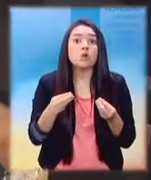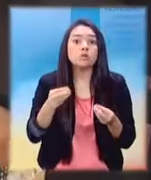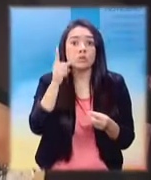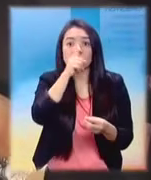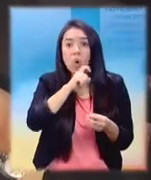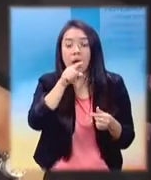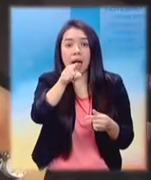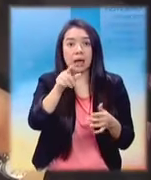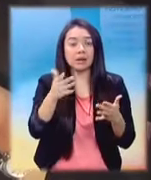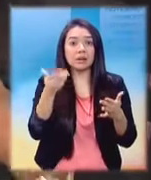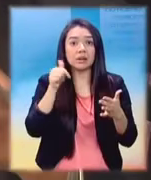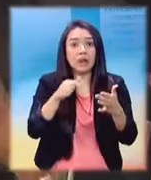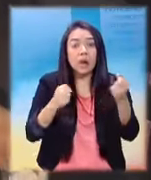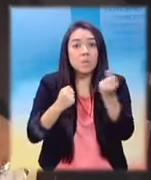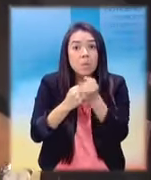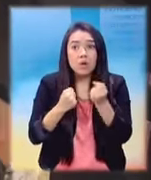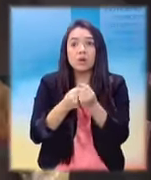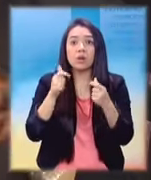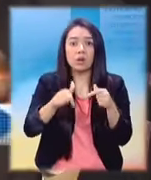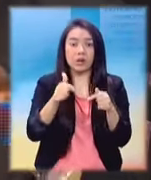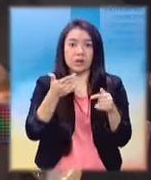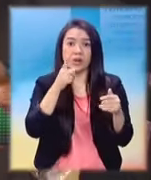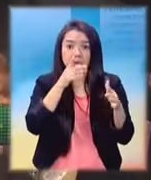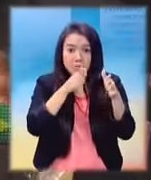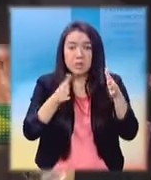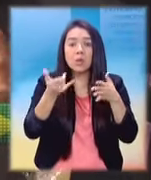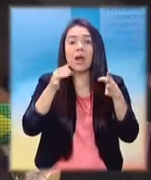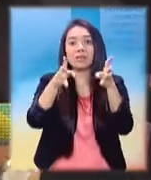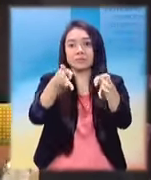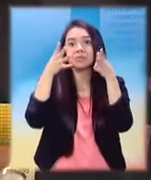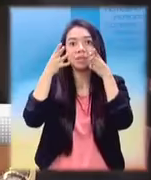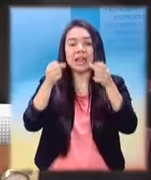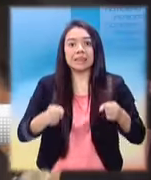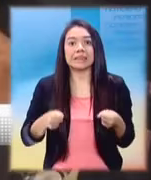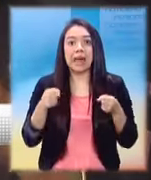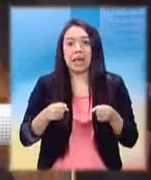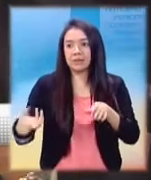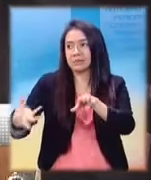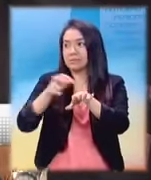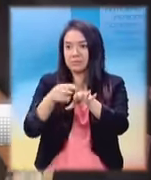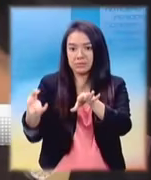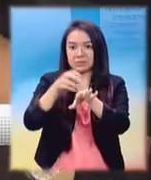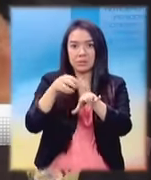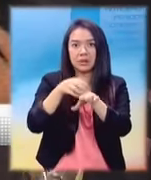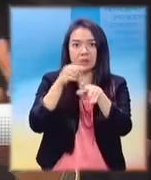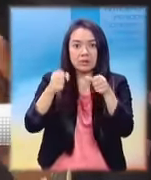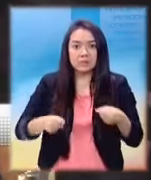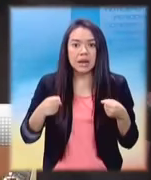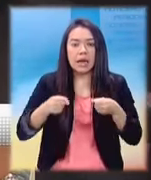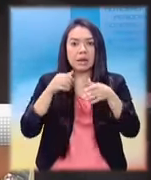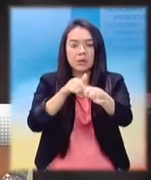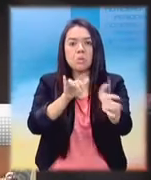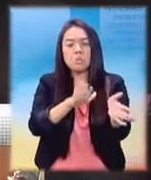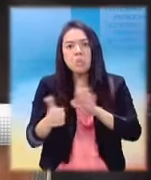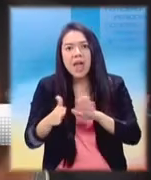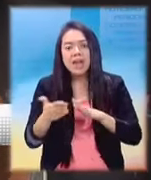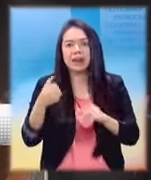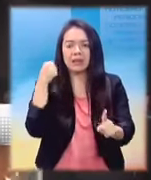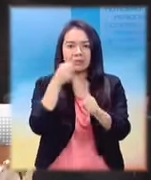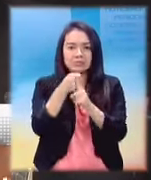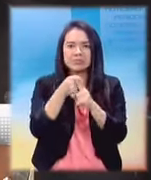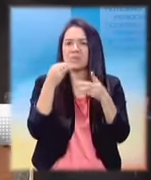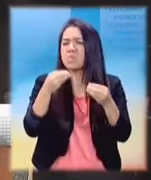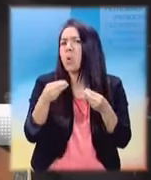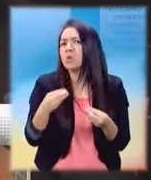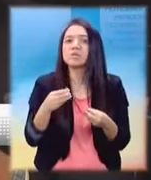evitar muchas tragedias dentro de lo que es cada uno de los estados, accidentes, gente que prácticamente